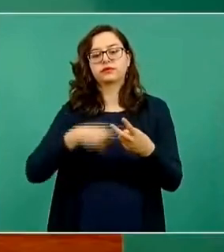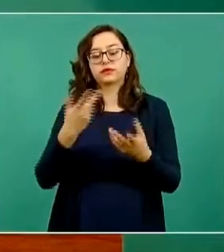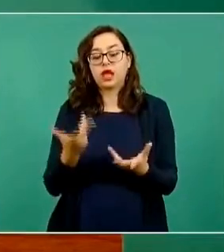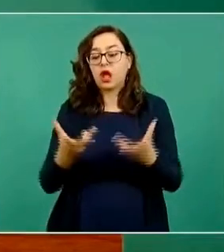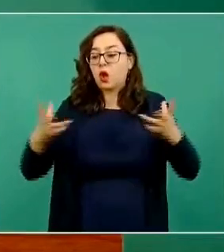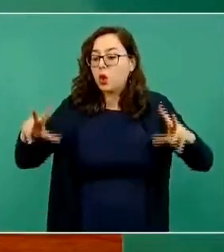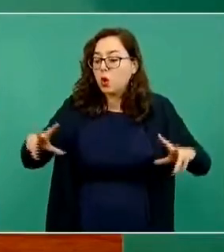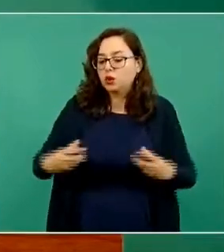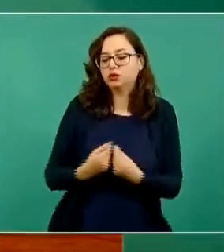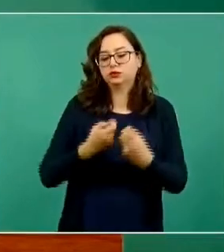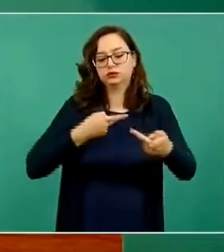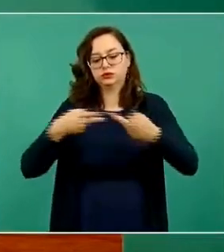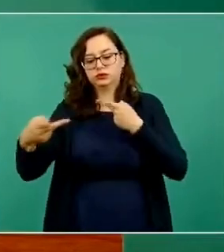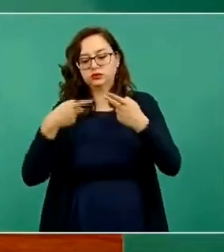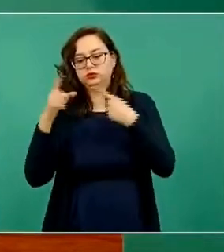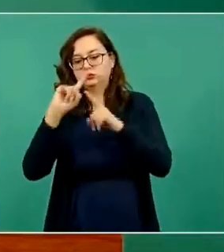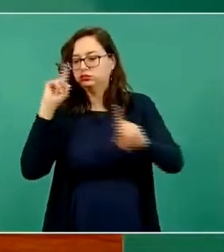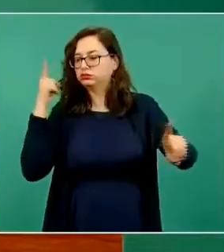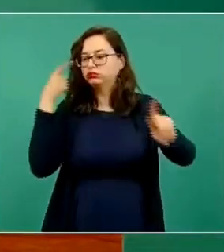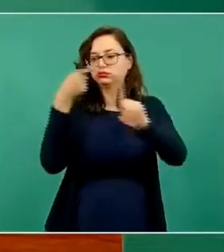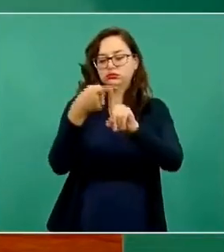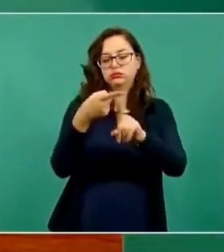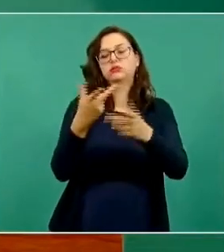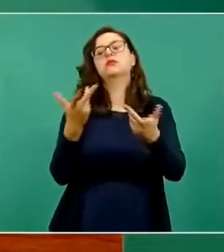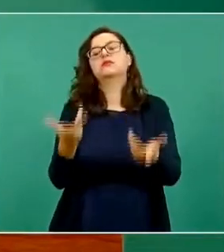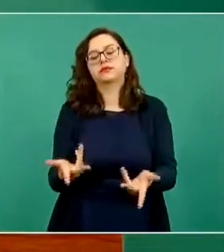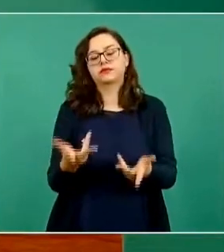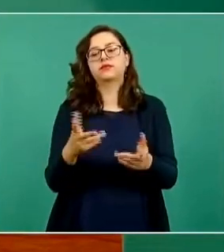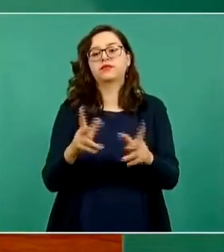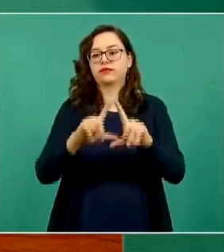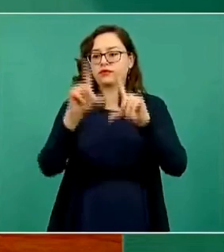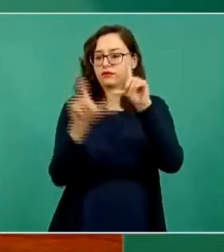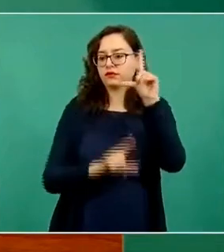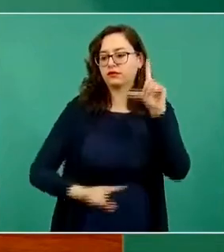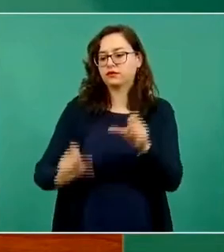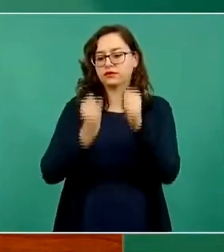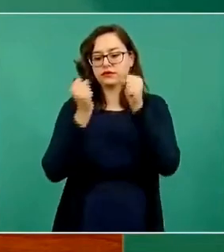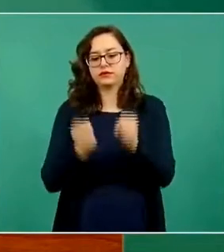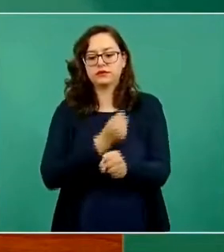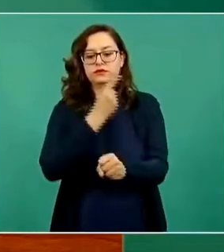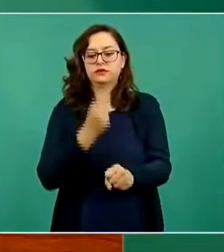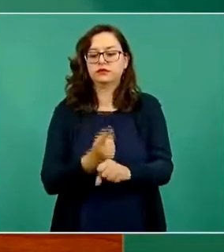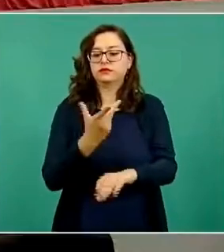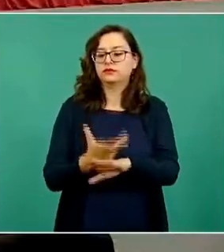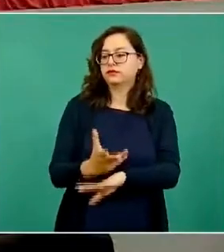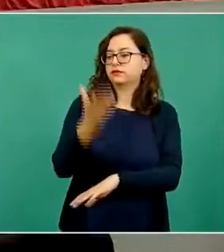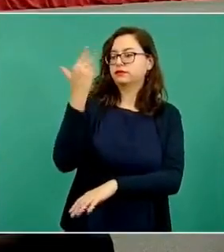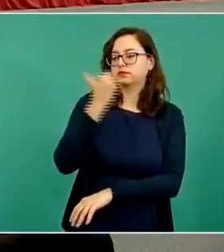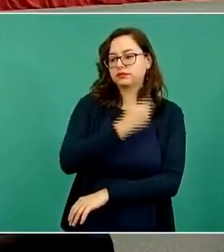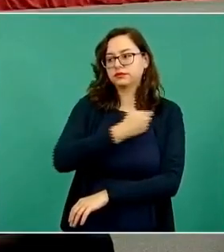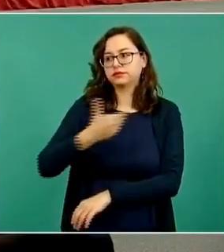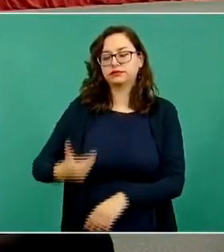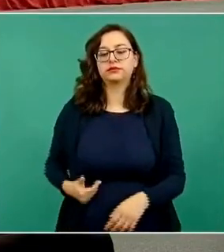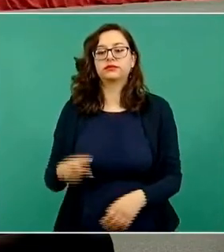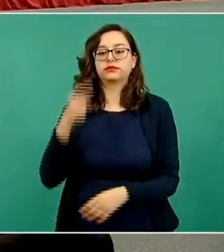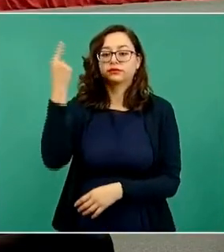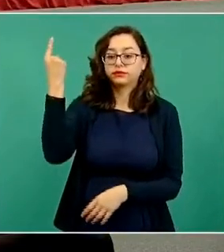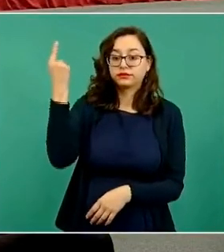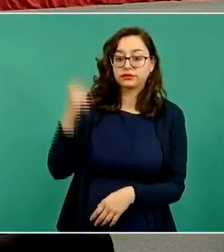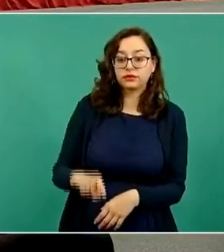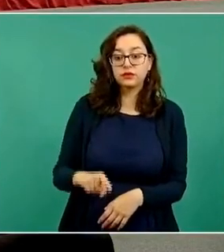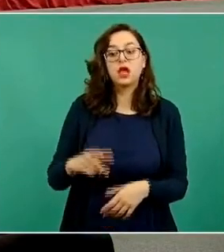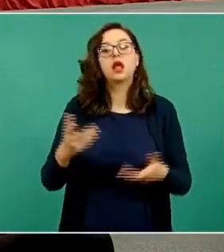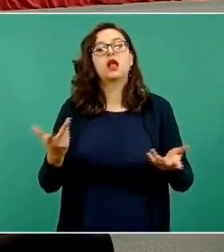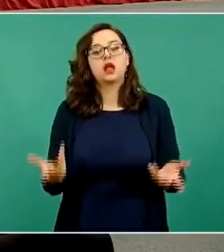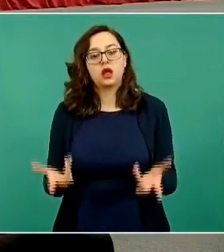Estrategia Nacional de Seguridad, instruida por el presidente de México y que mandata la